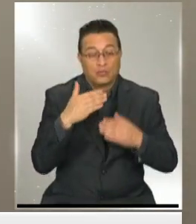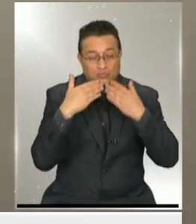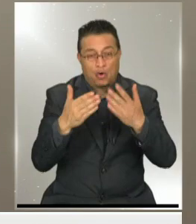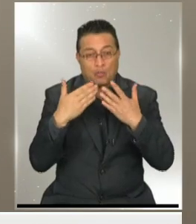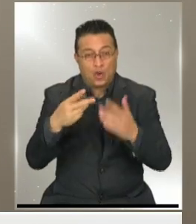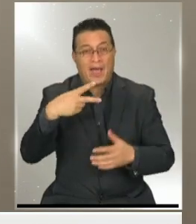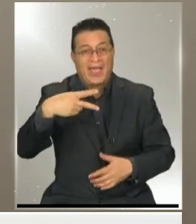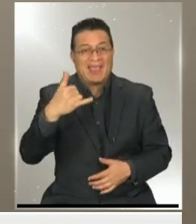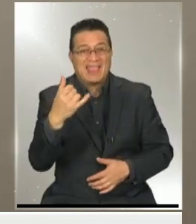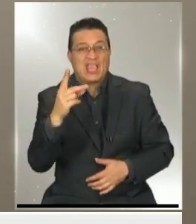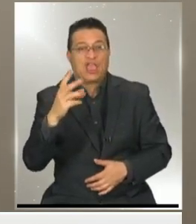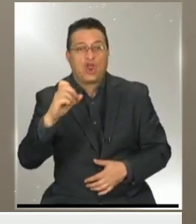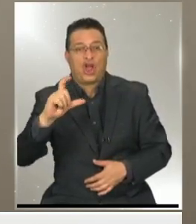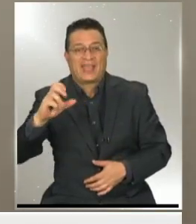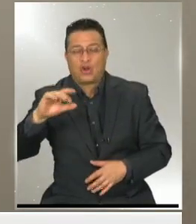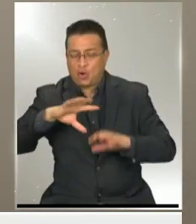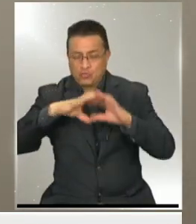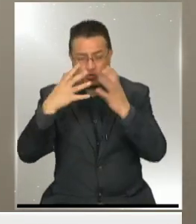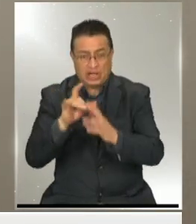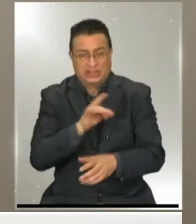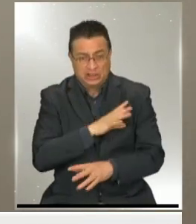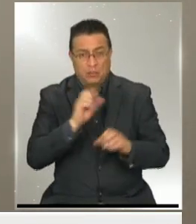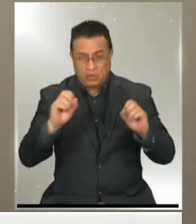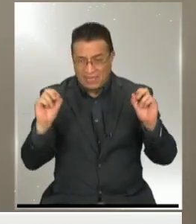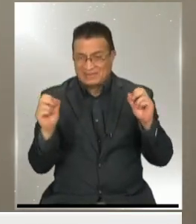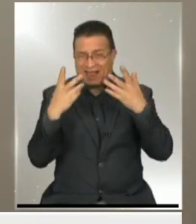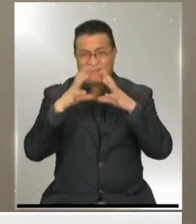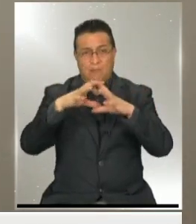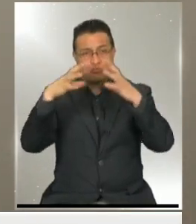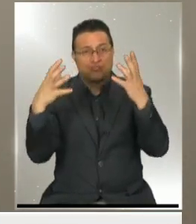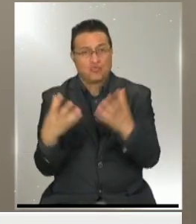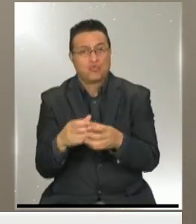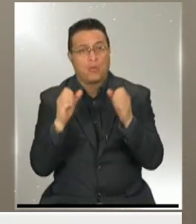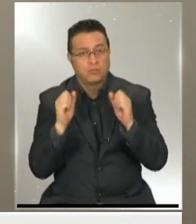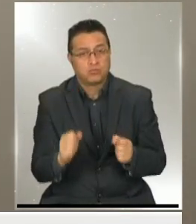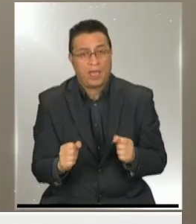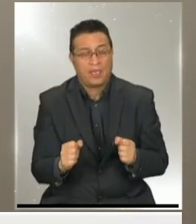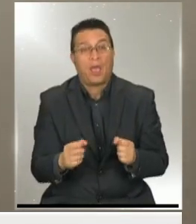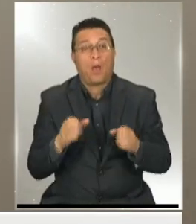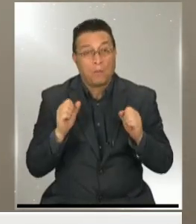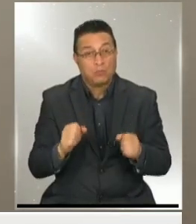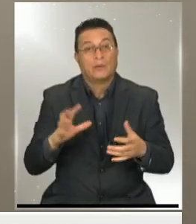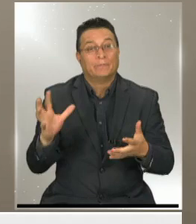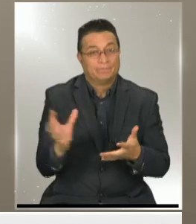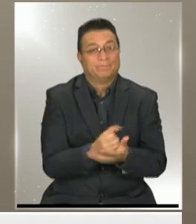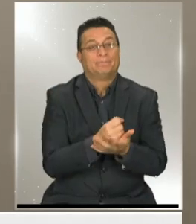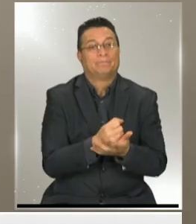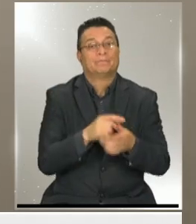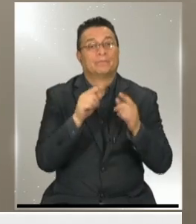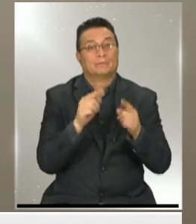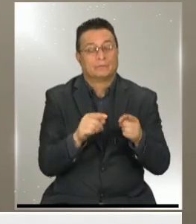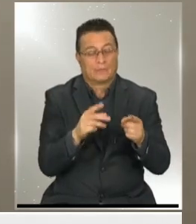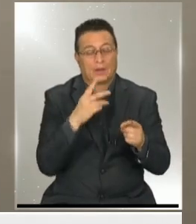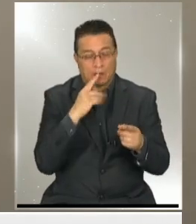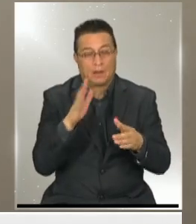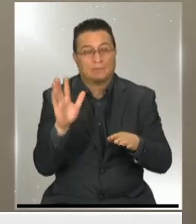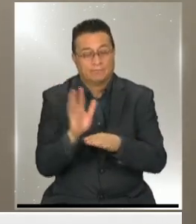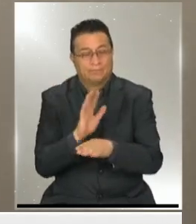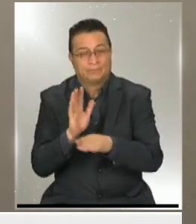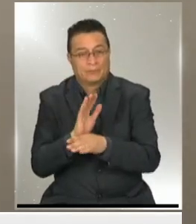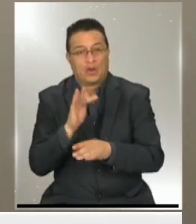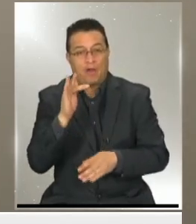toda la humanidad y salvar al planeta. Que Chile pueda salvar al planeta para que podamos, así como humanidad, dejar de usar los combustibles fósiles.